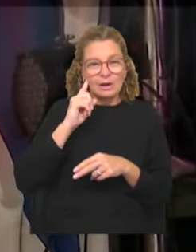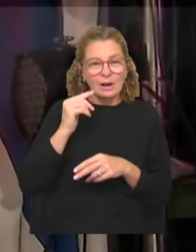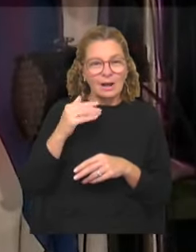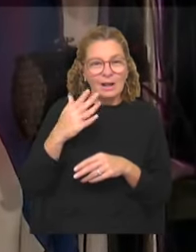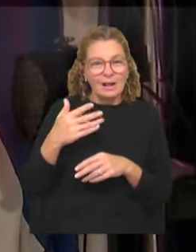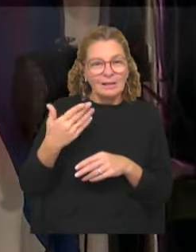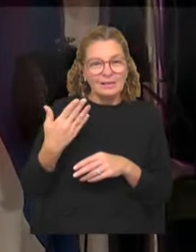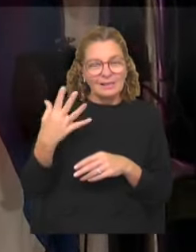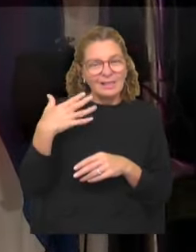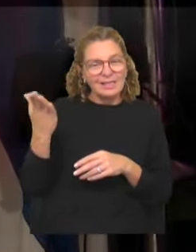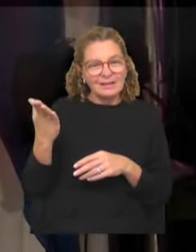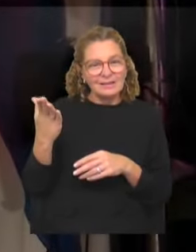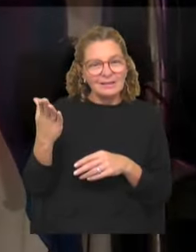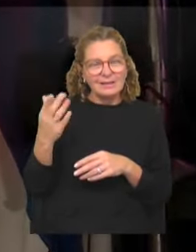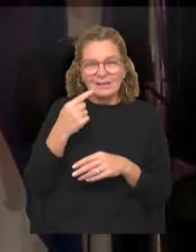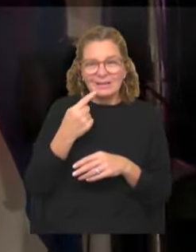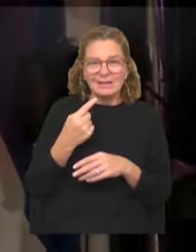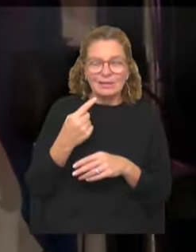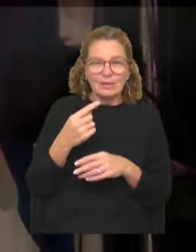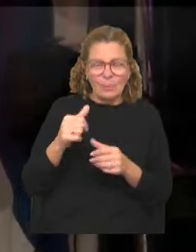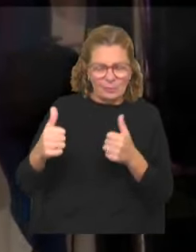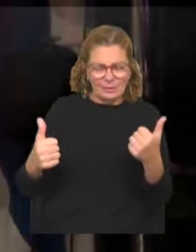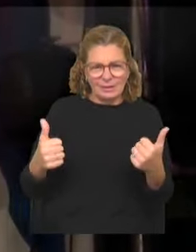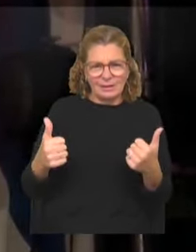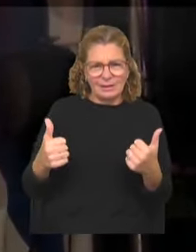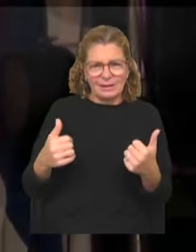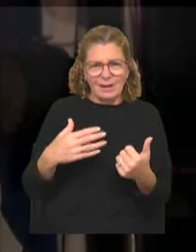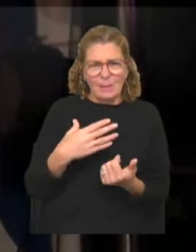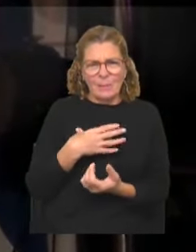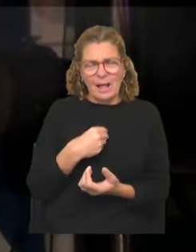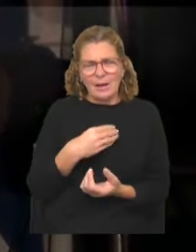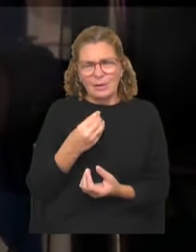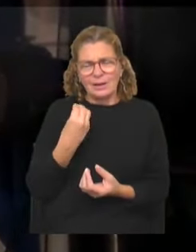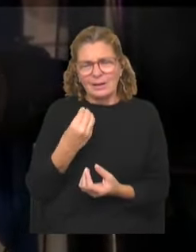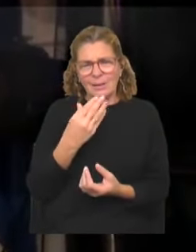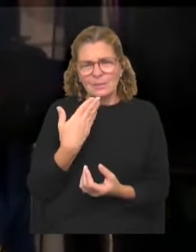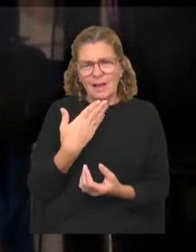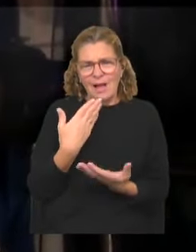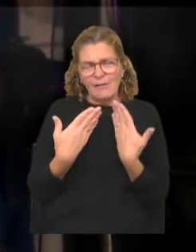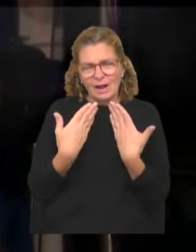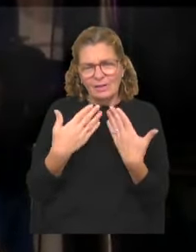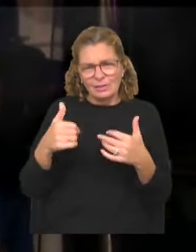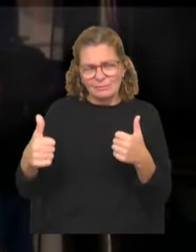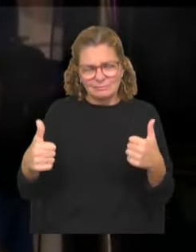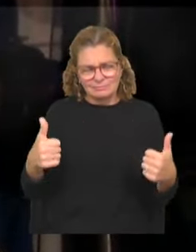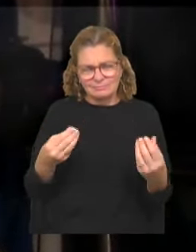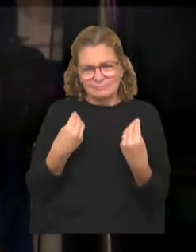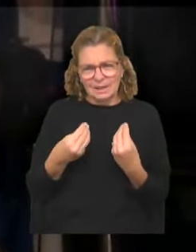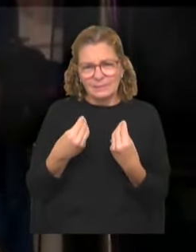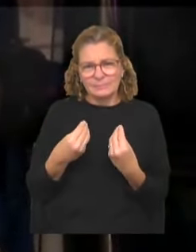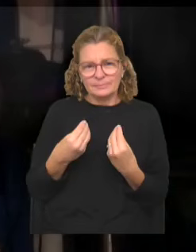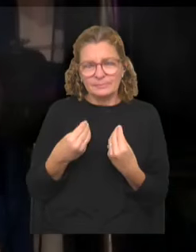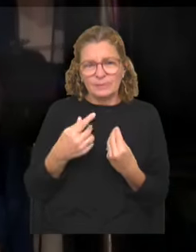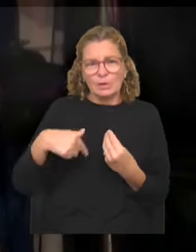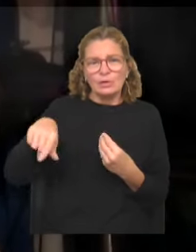de la polarización del Frente Amplio, ¿de qué polarización me están hablando? Si